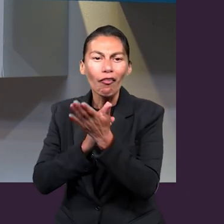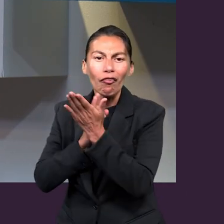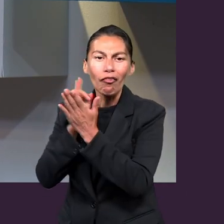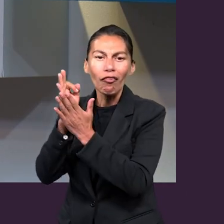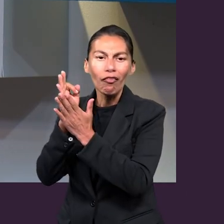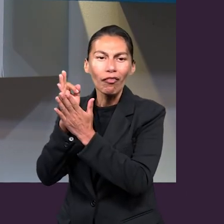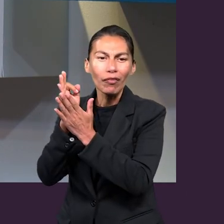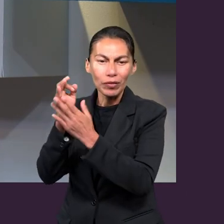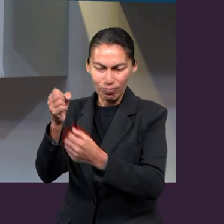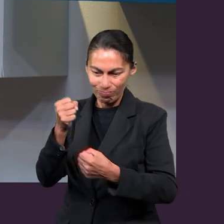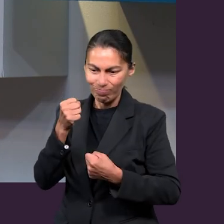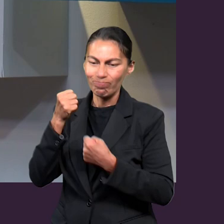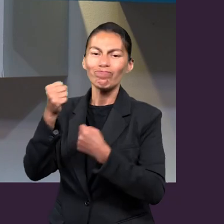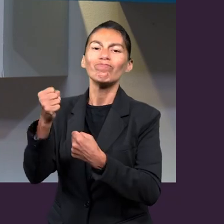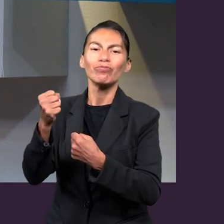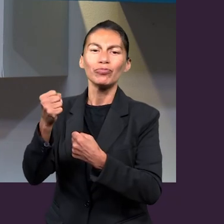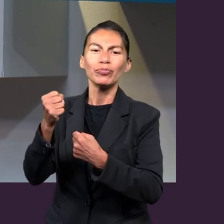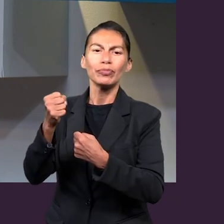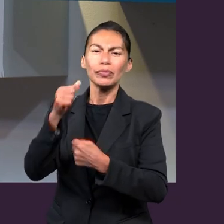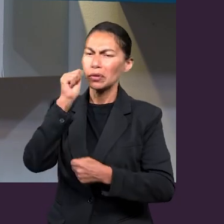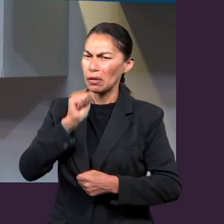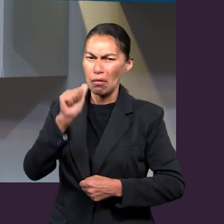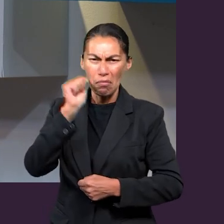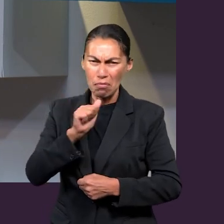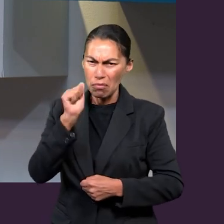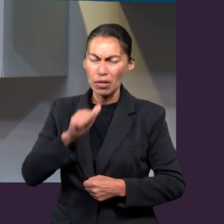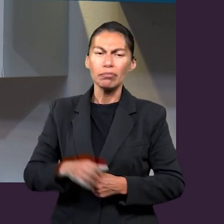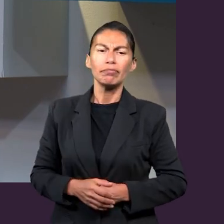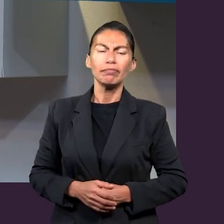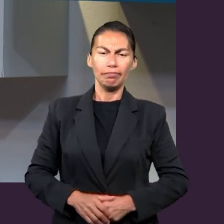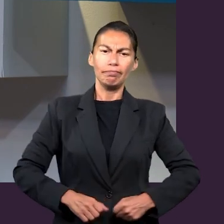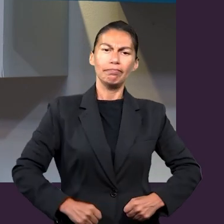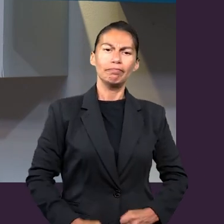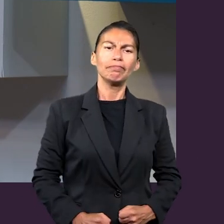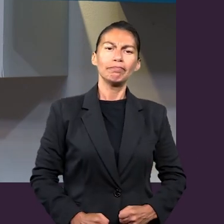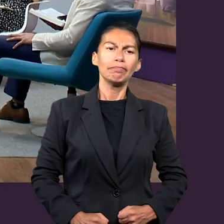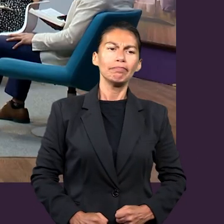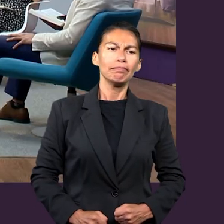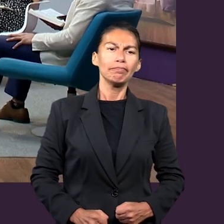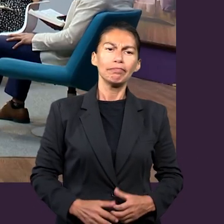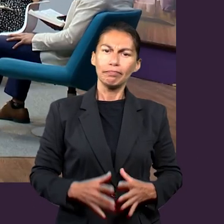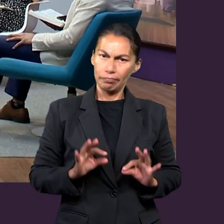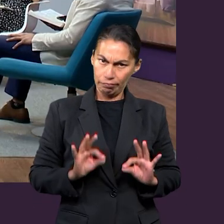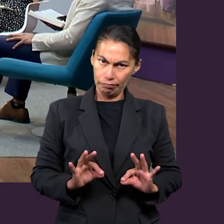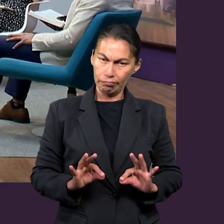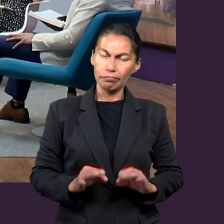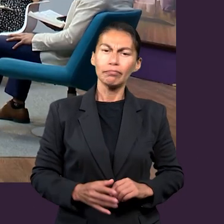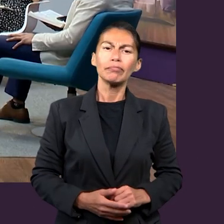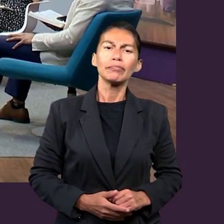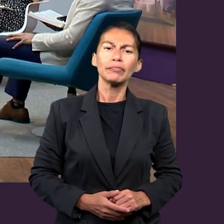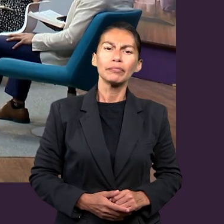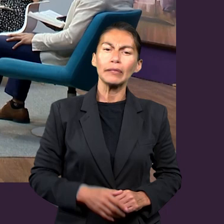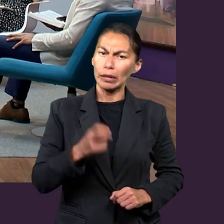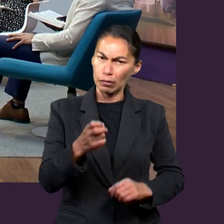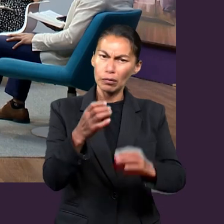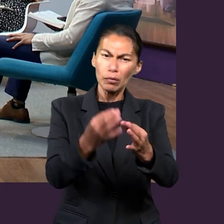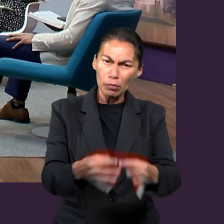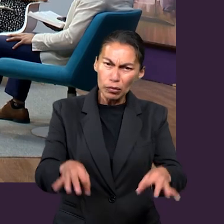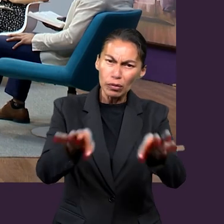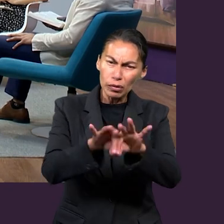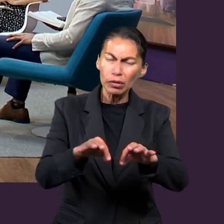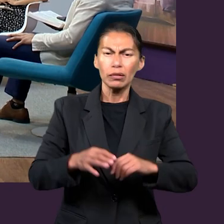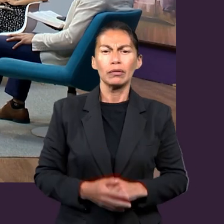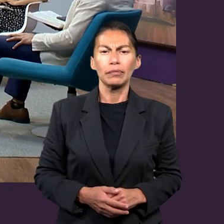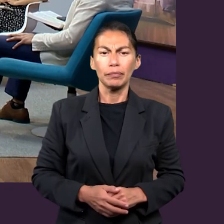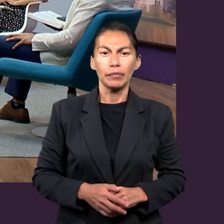En cualquier batalla, mantener la posición que se ha ganado hasta ese momento es